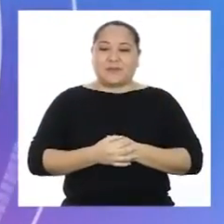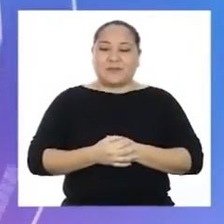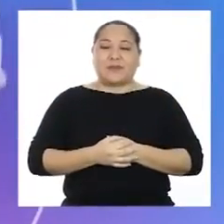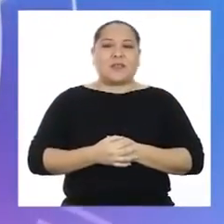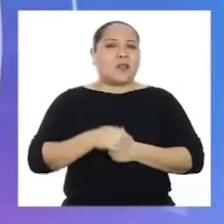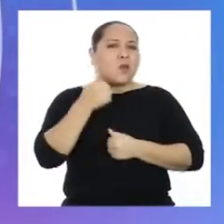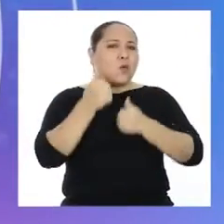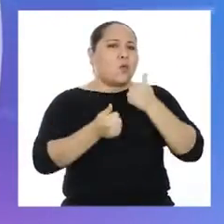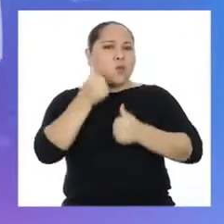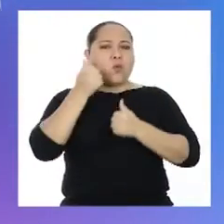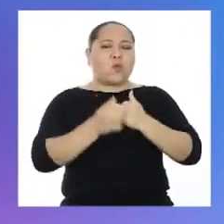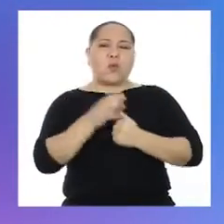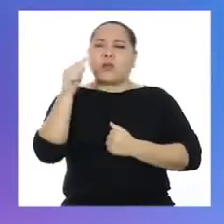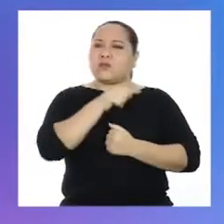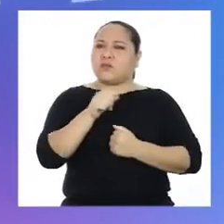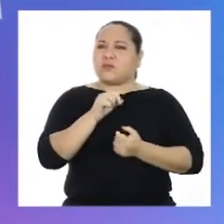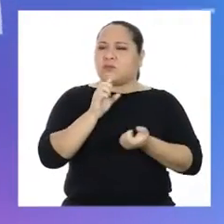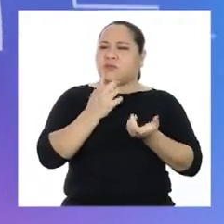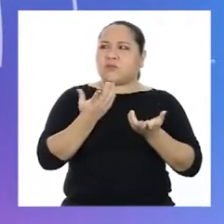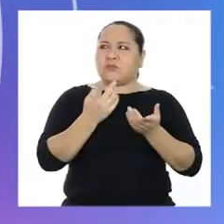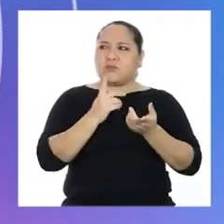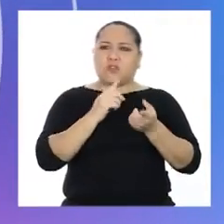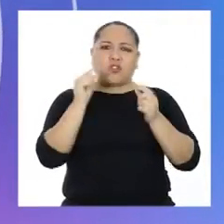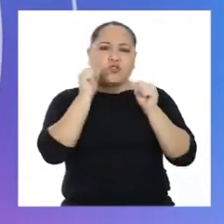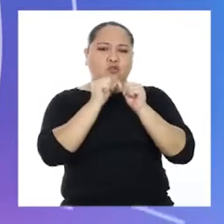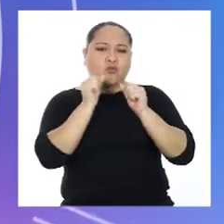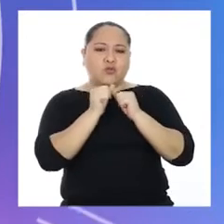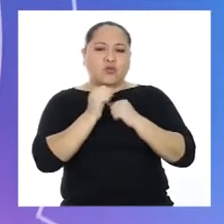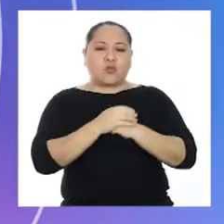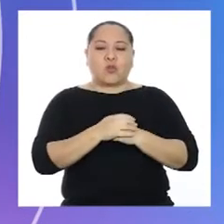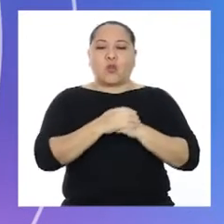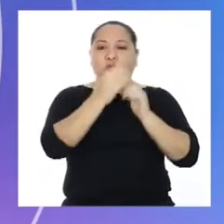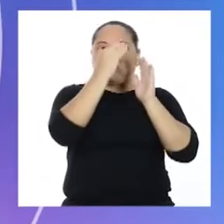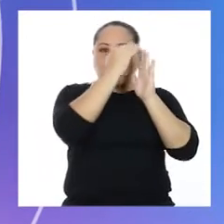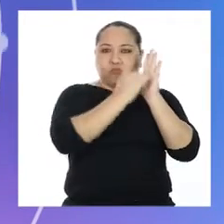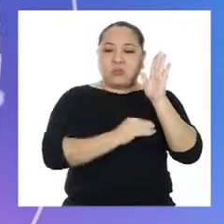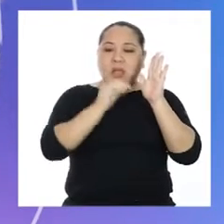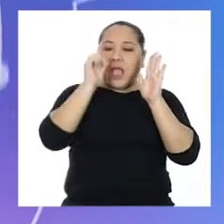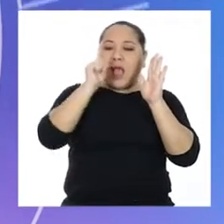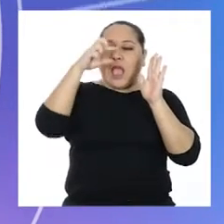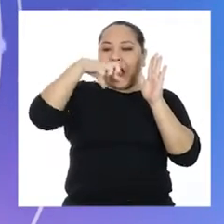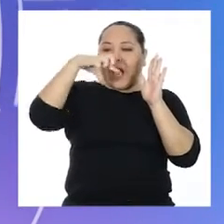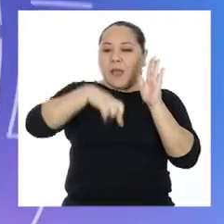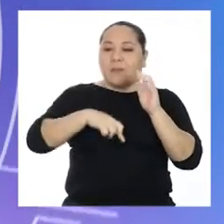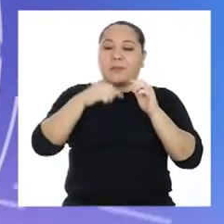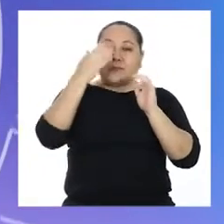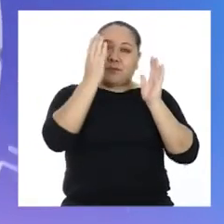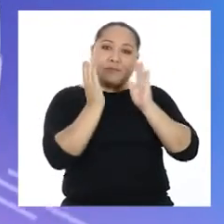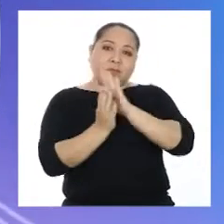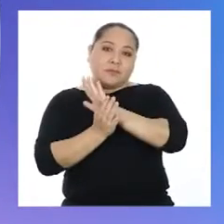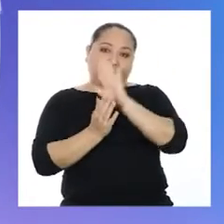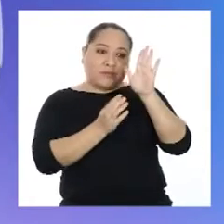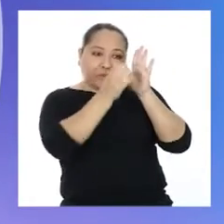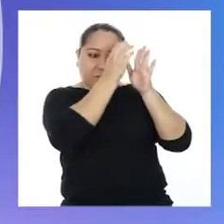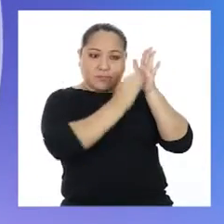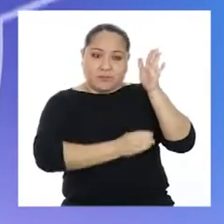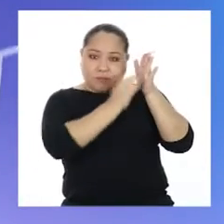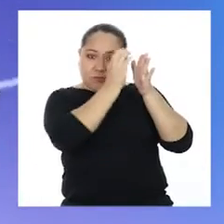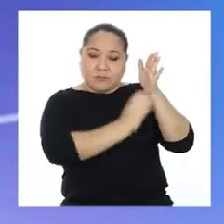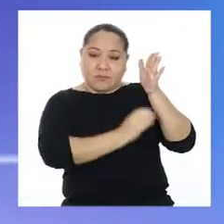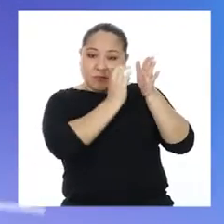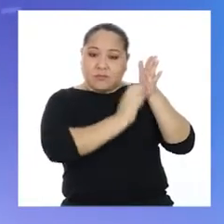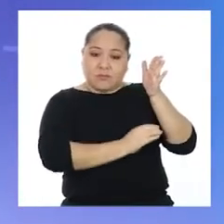¿Y cuáles serían las variables? Tipos de aplicativos para videollamar. En la parte